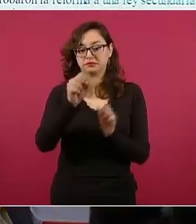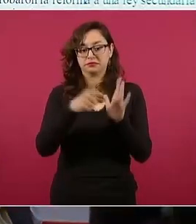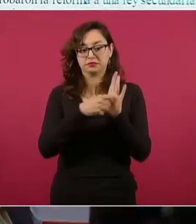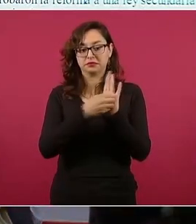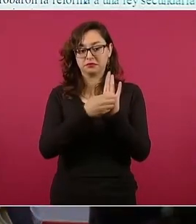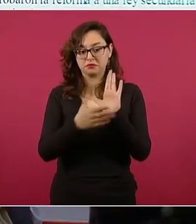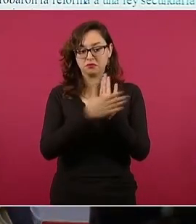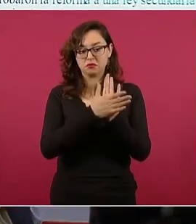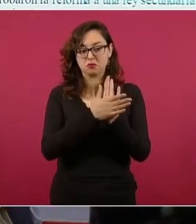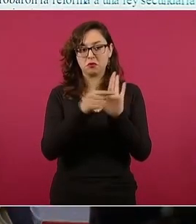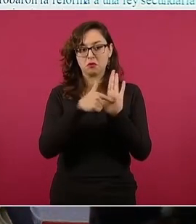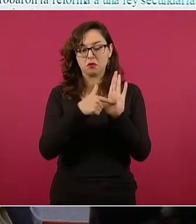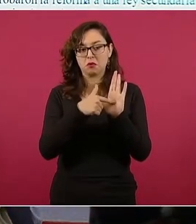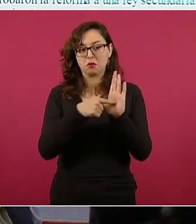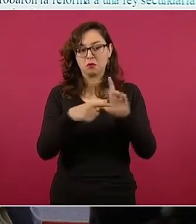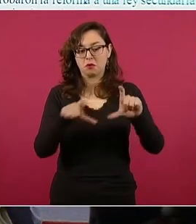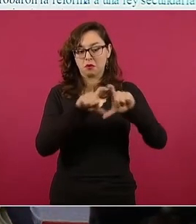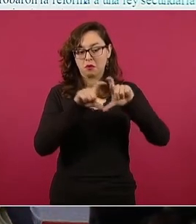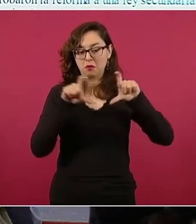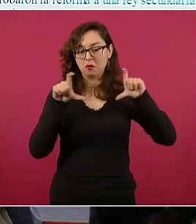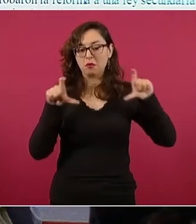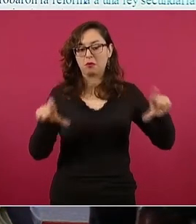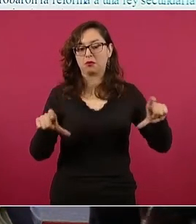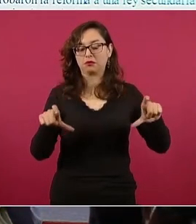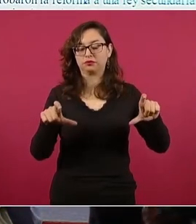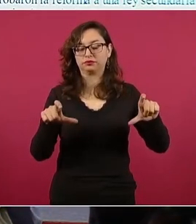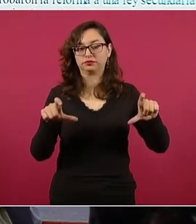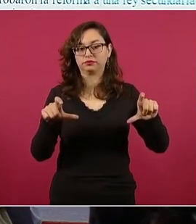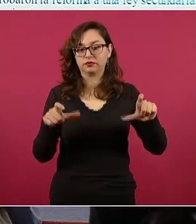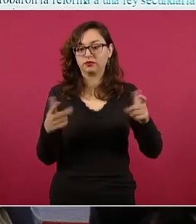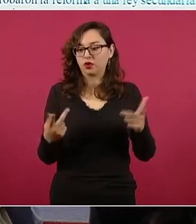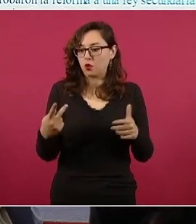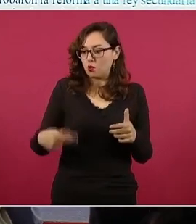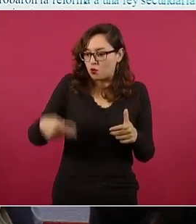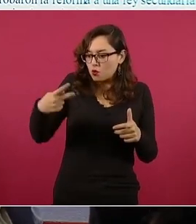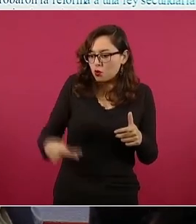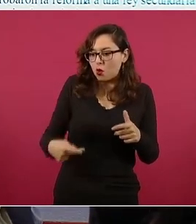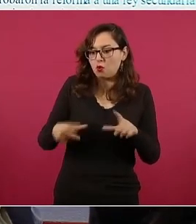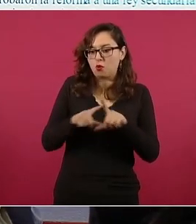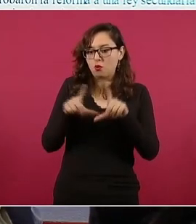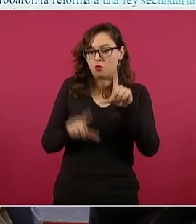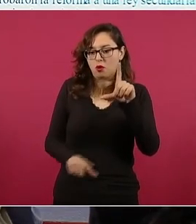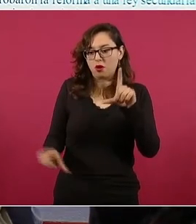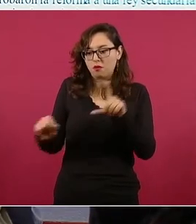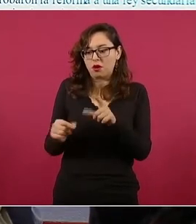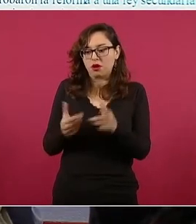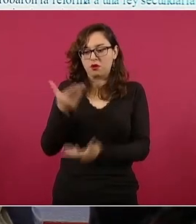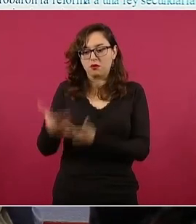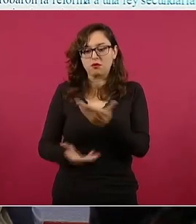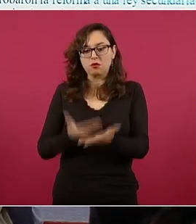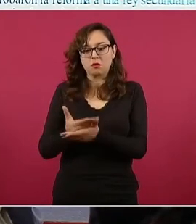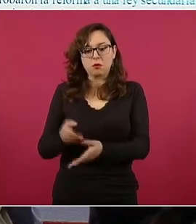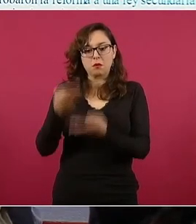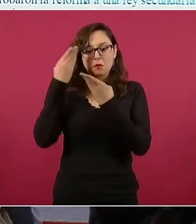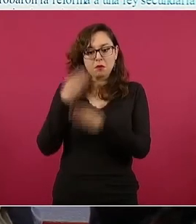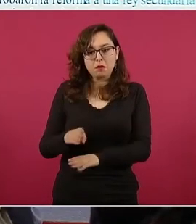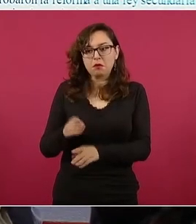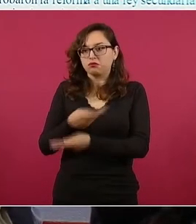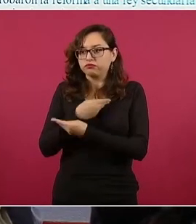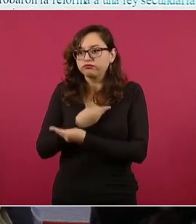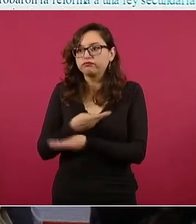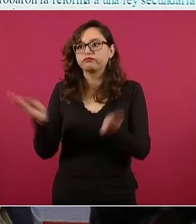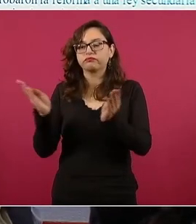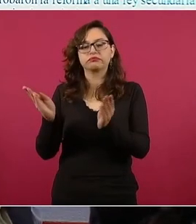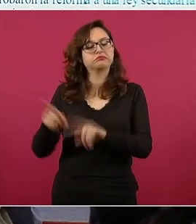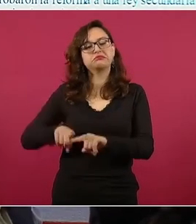el párrafo que reservaba al Estado la prestación del servicio público de